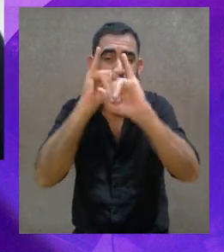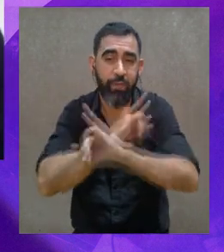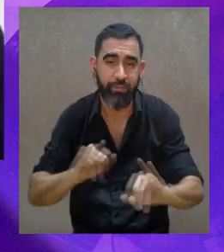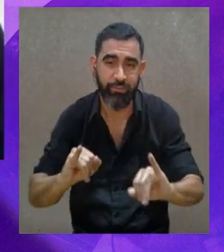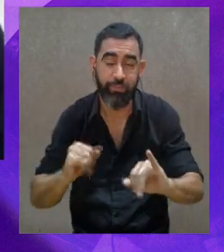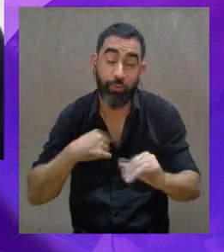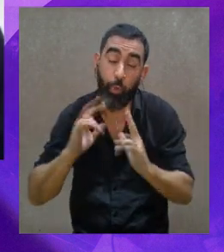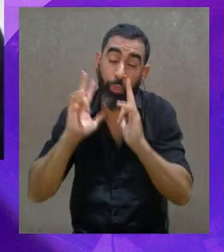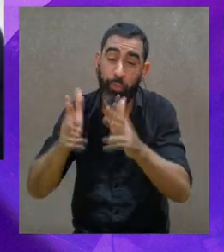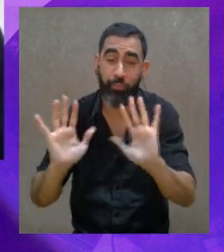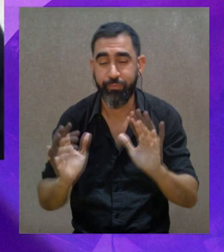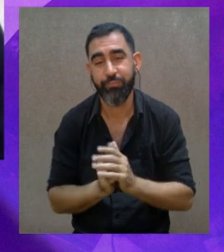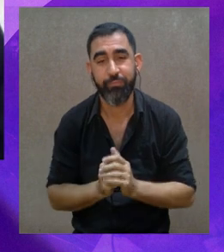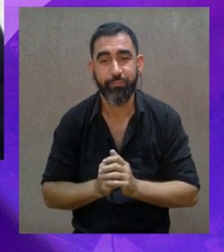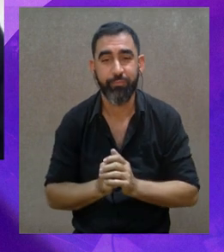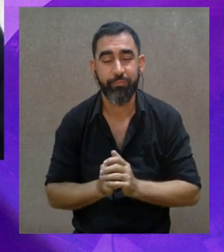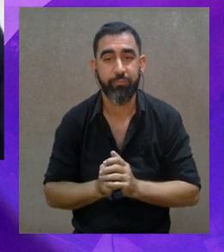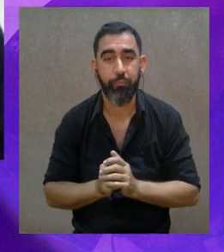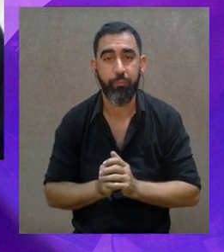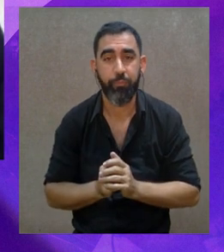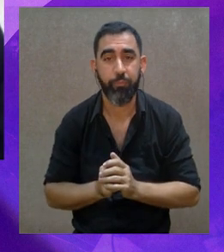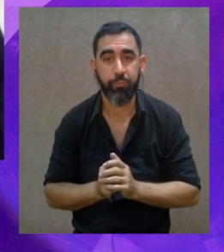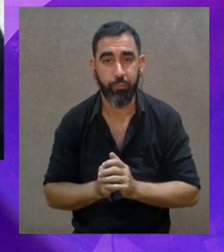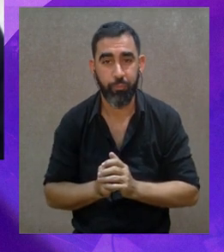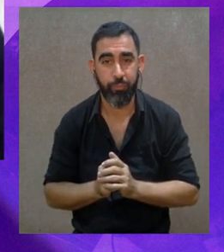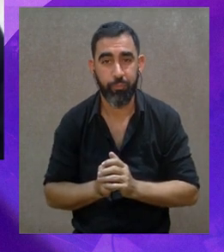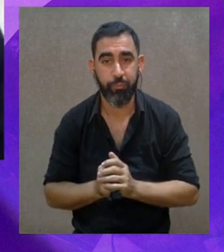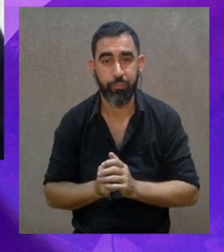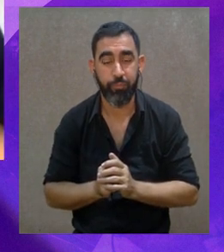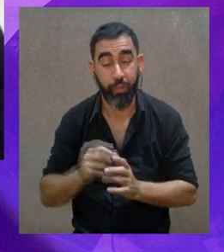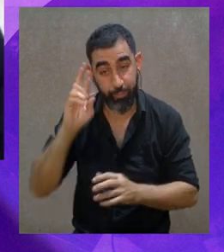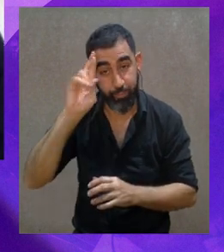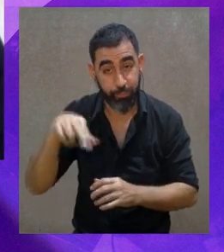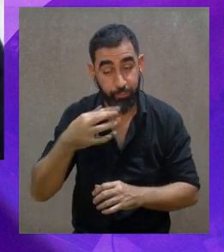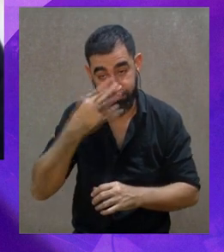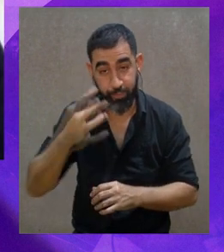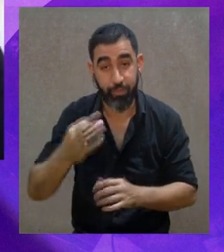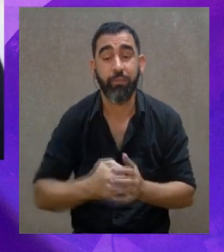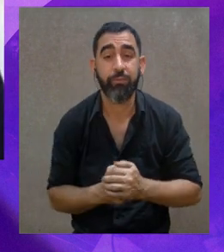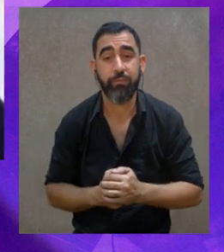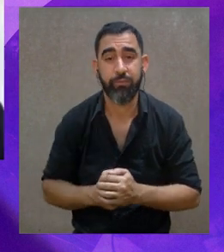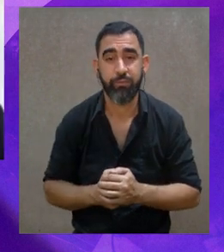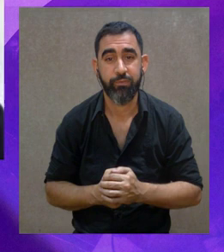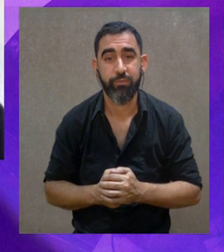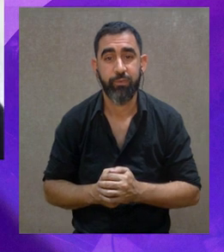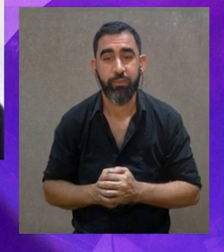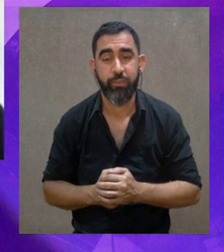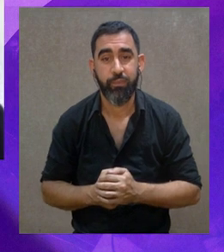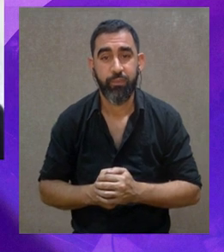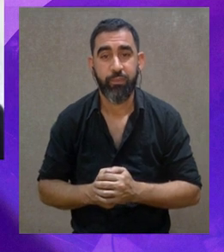Sé que no hay una verdad pero es real y además pensaba que usar la voz también es un hábito,